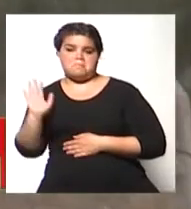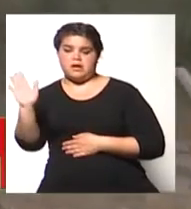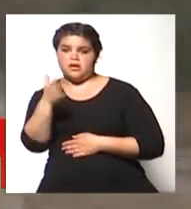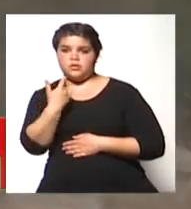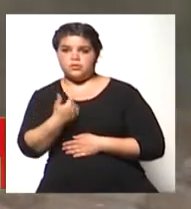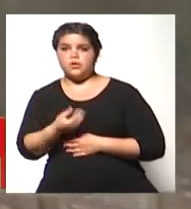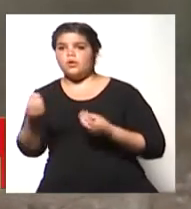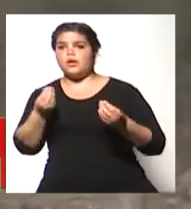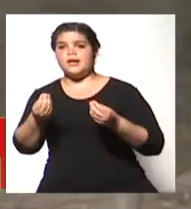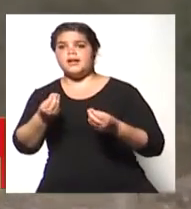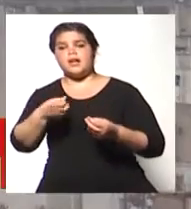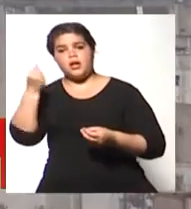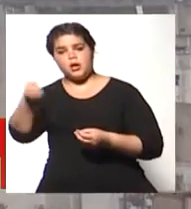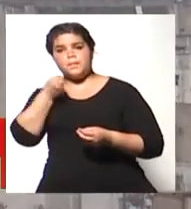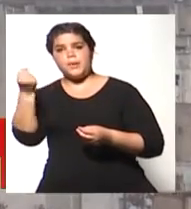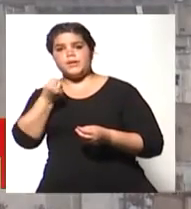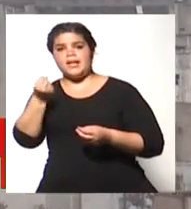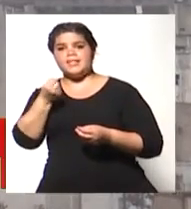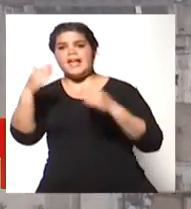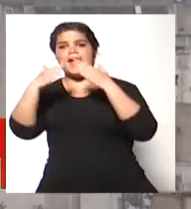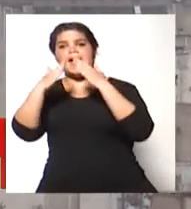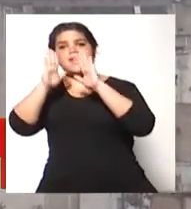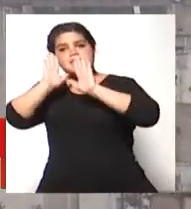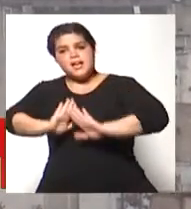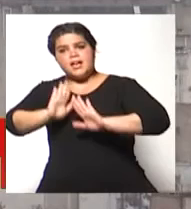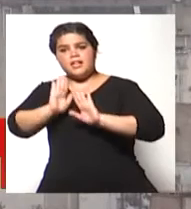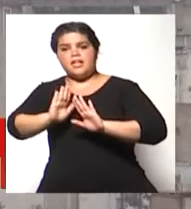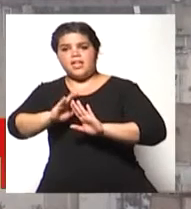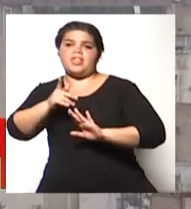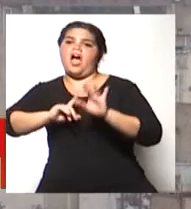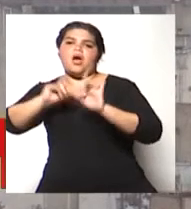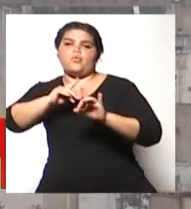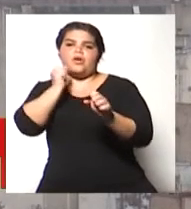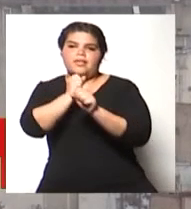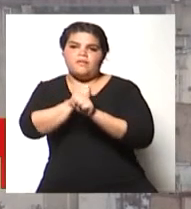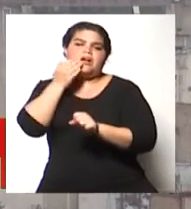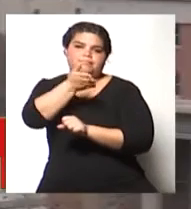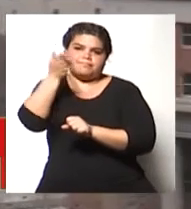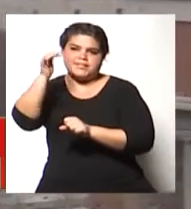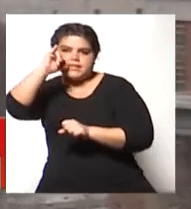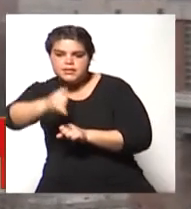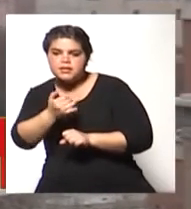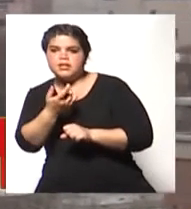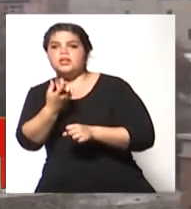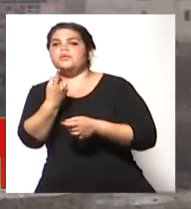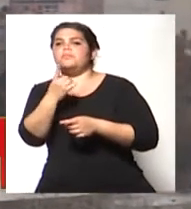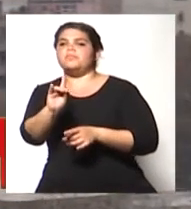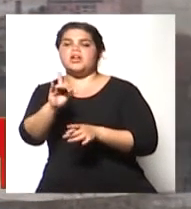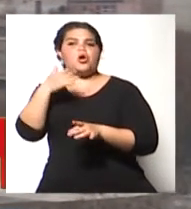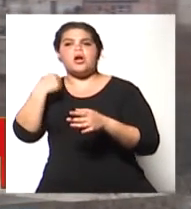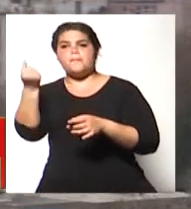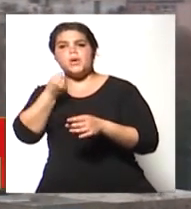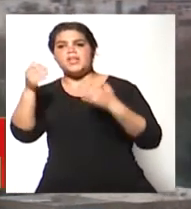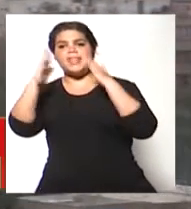se recomienda no salir si no es necesario. Desgraciadamente hay que trabajar, hay que salir. Y hay que tener la casa,